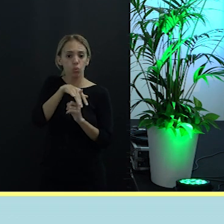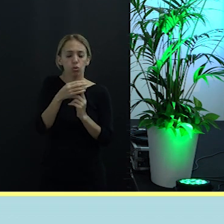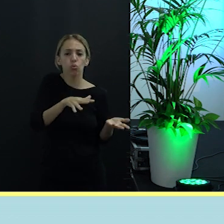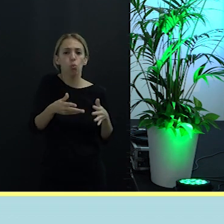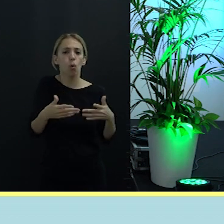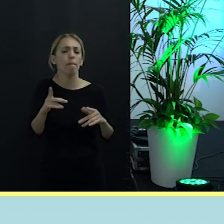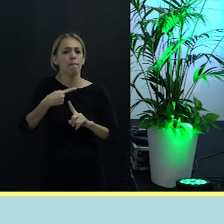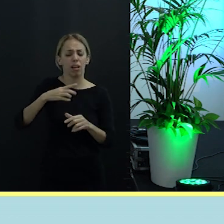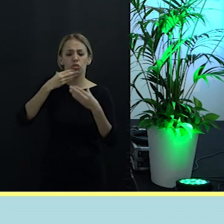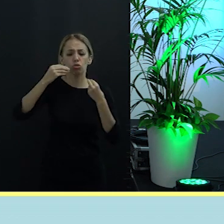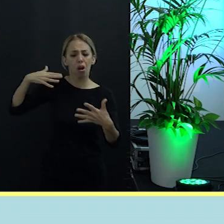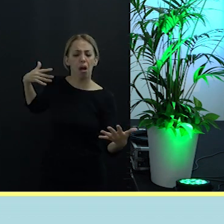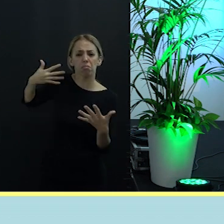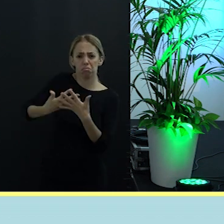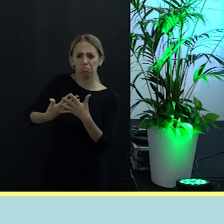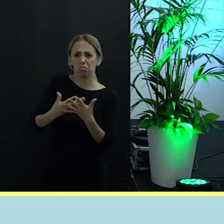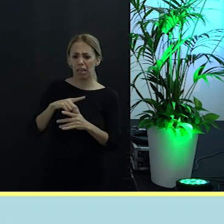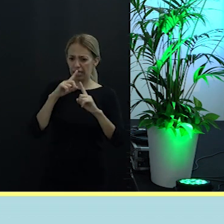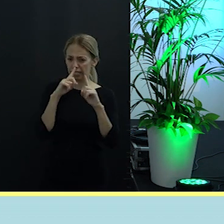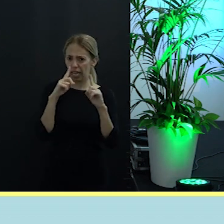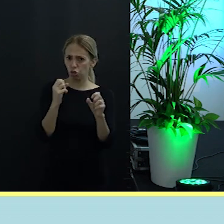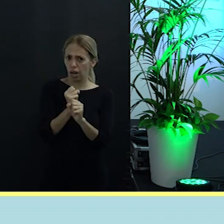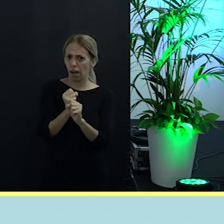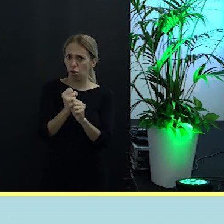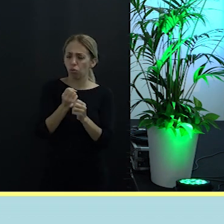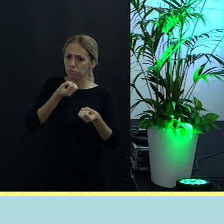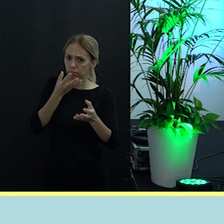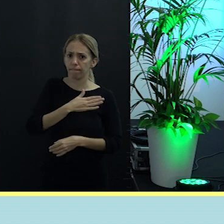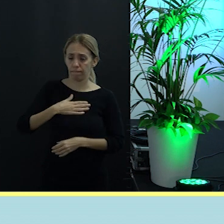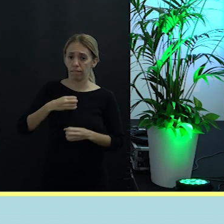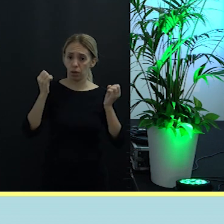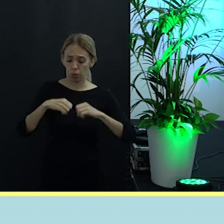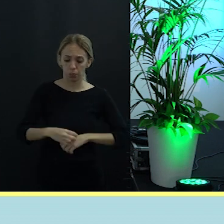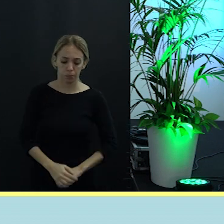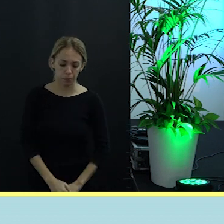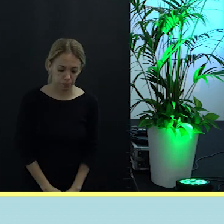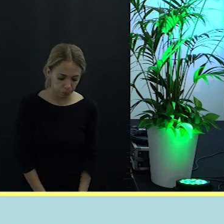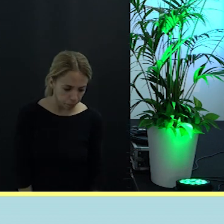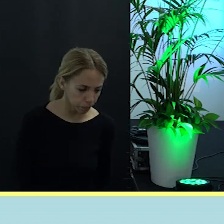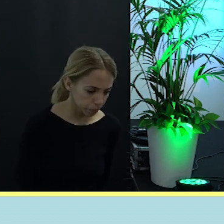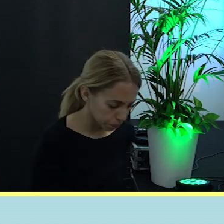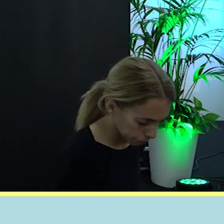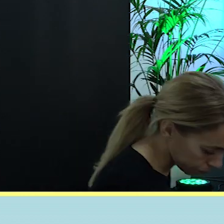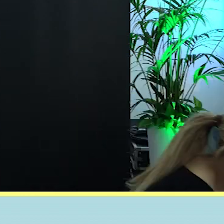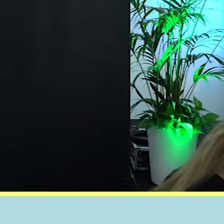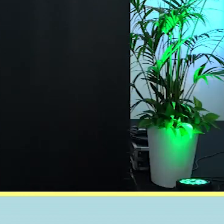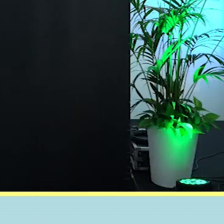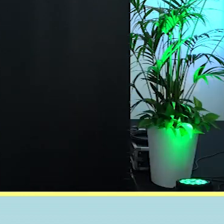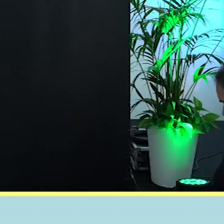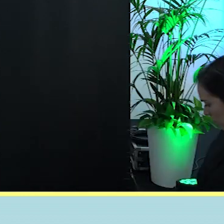que llevamos haciendo durante este año de trabajo. ¿De acuerdo? Entonces, uy, tengo que pasarlo yo, ¿no?